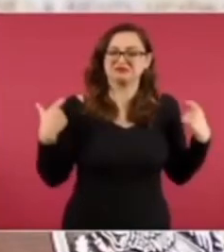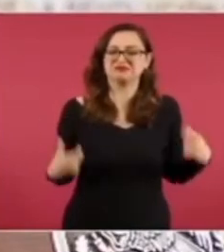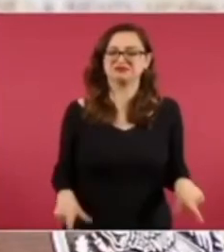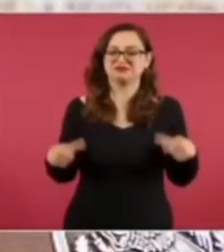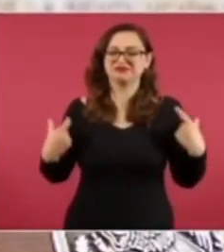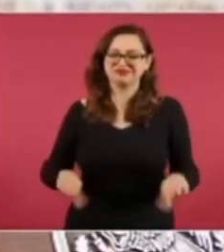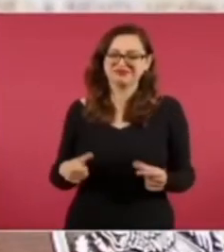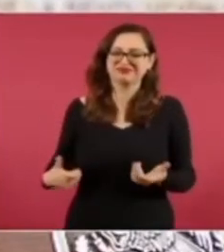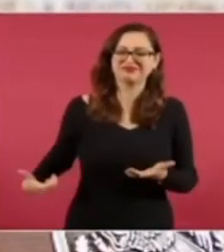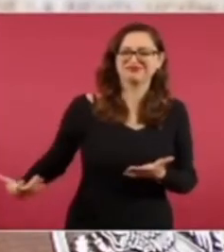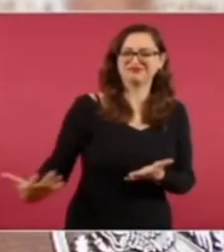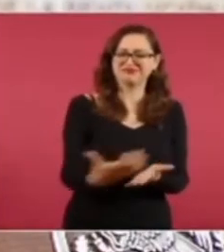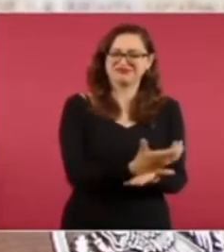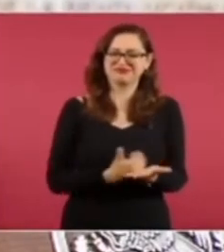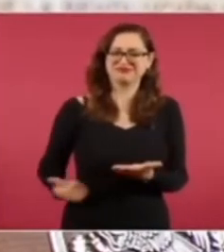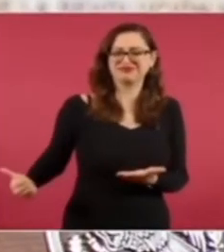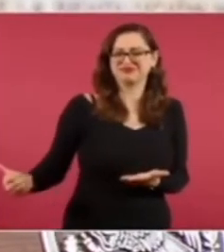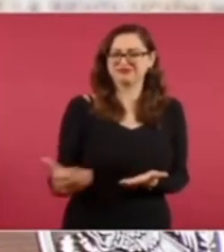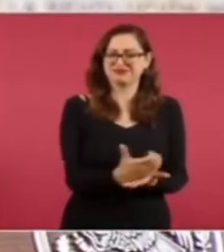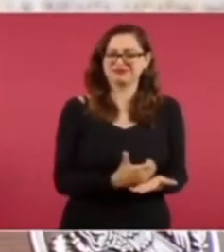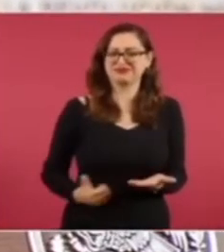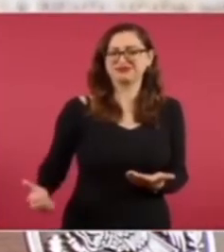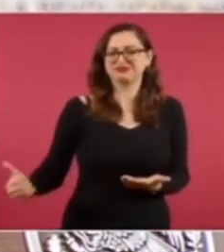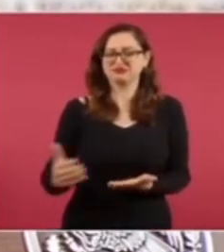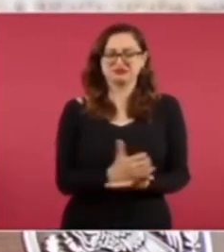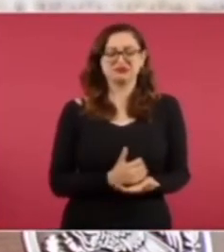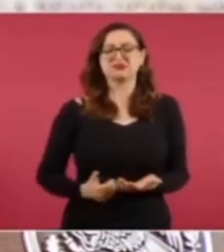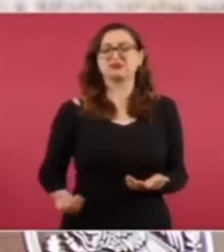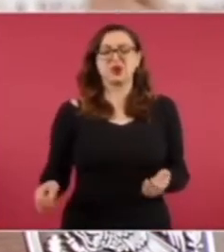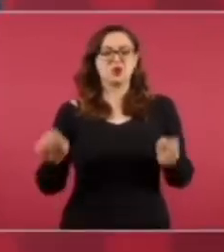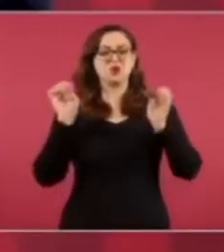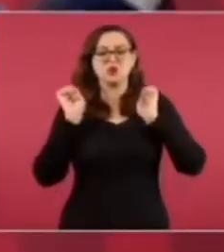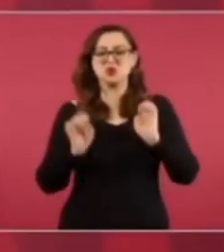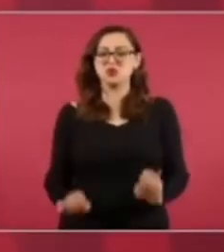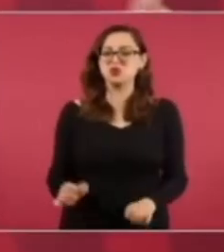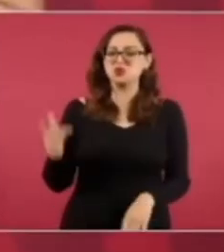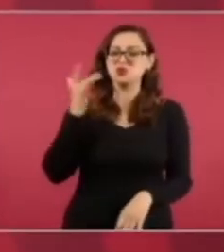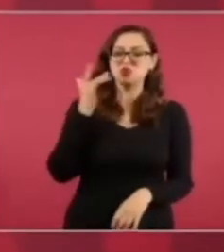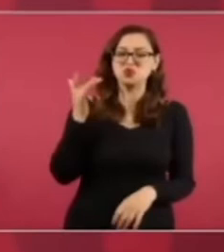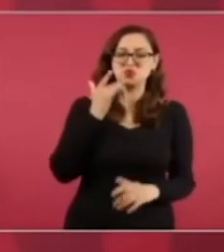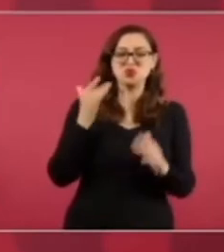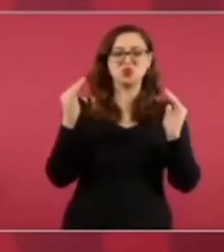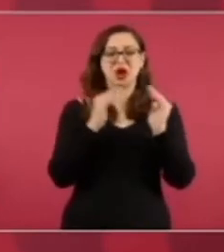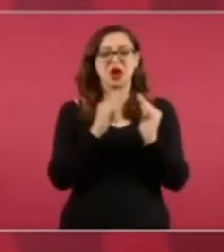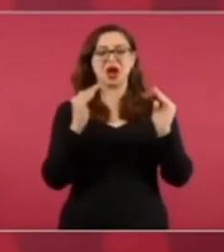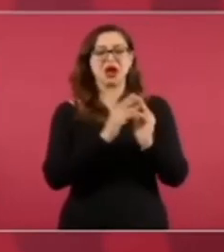con casas en el extranjero